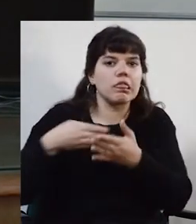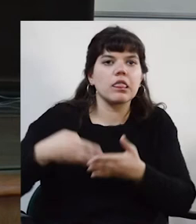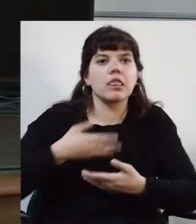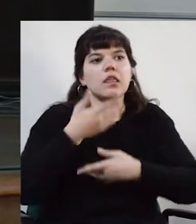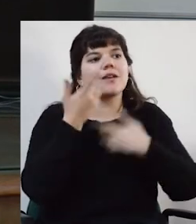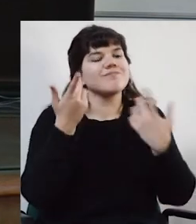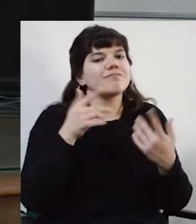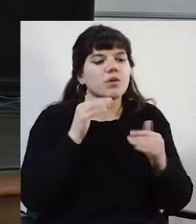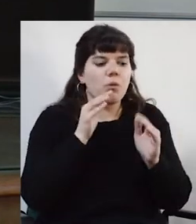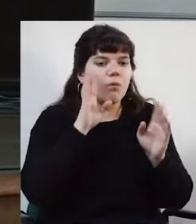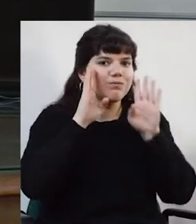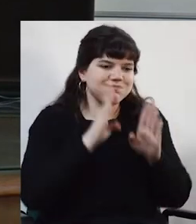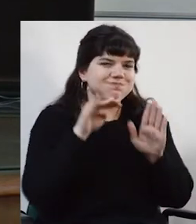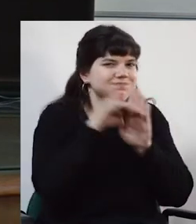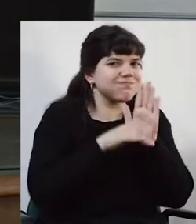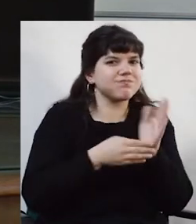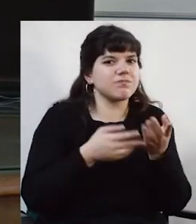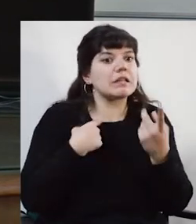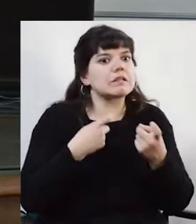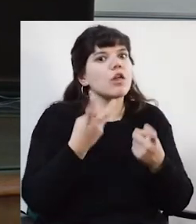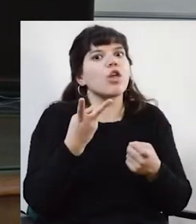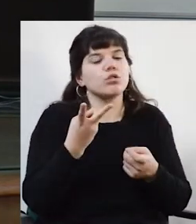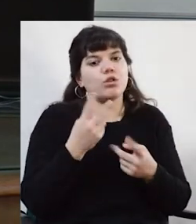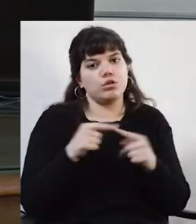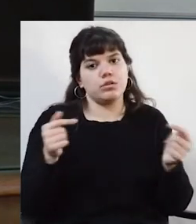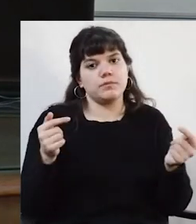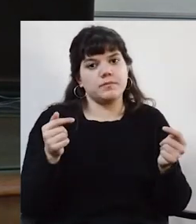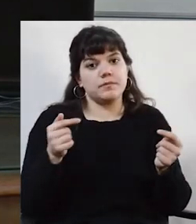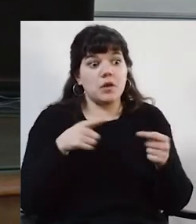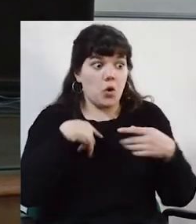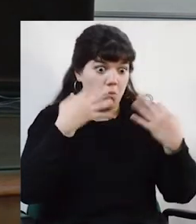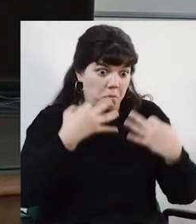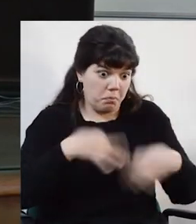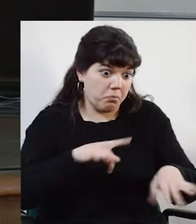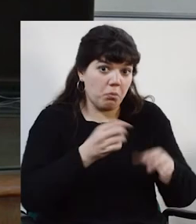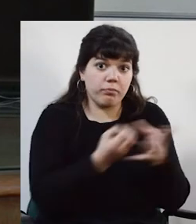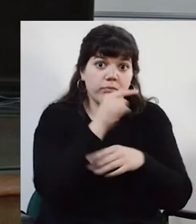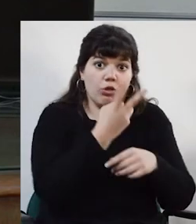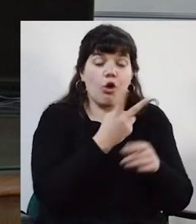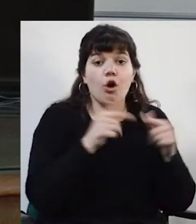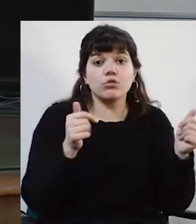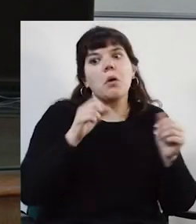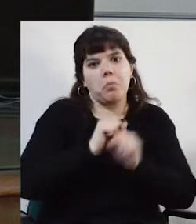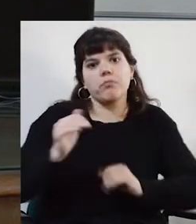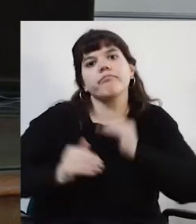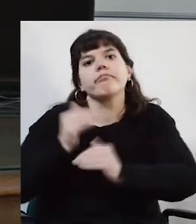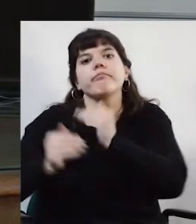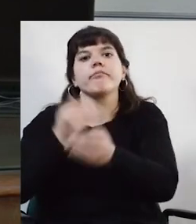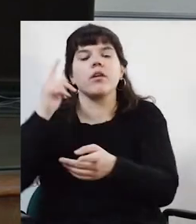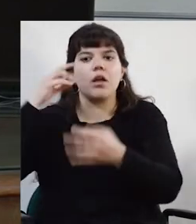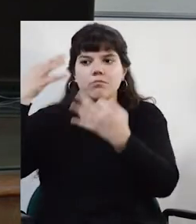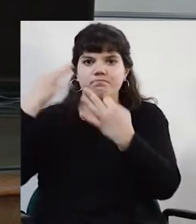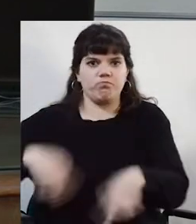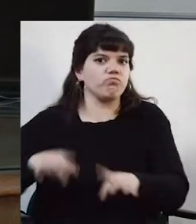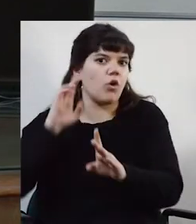no es sistemática, ¿no? Necesitamos esas dos cosas. Y una vez que tenemos eso, podemos objetivar las redes. Y si después tenemos objetivadas las